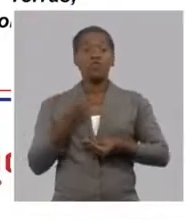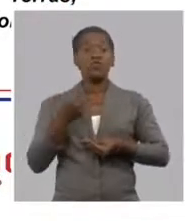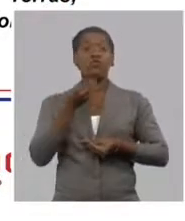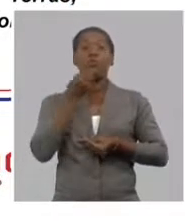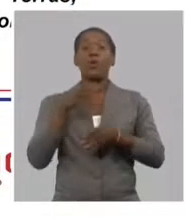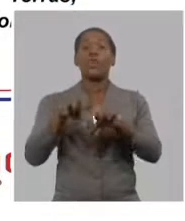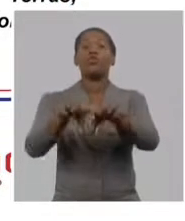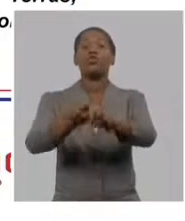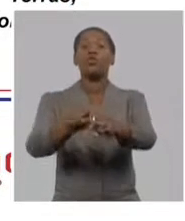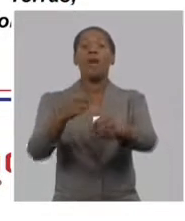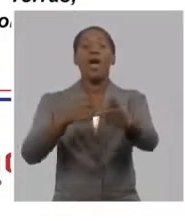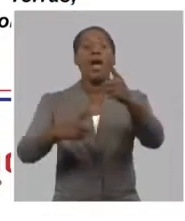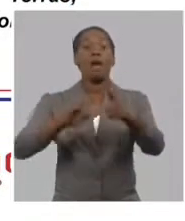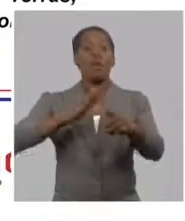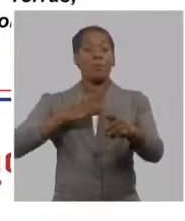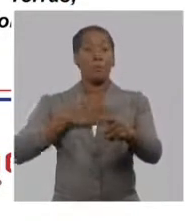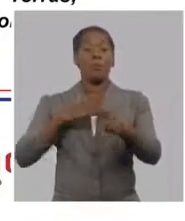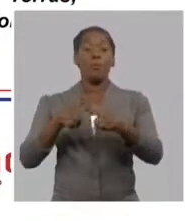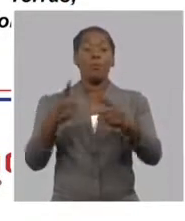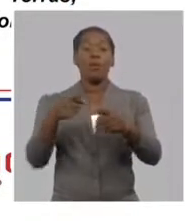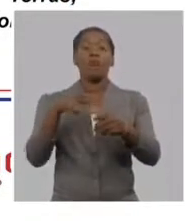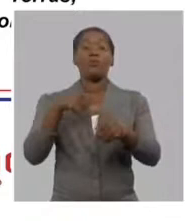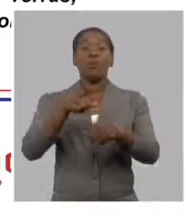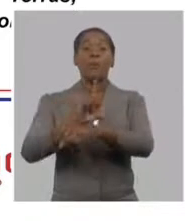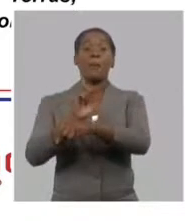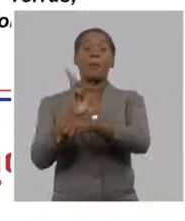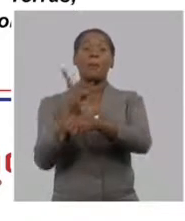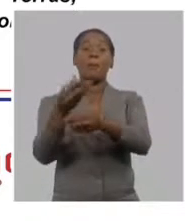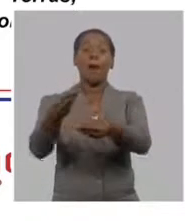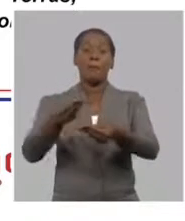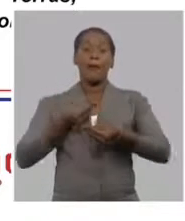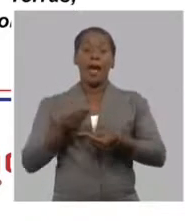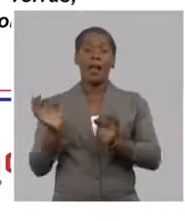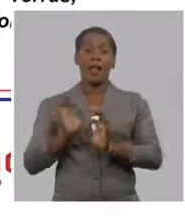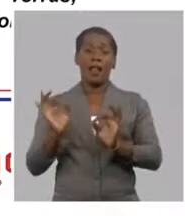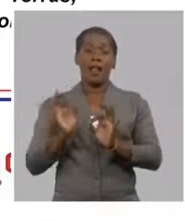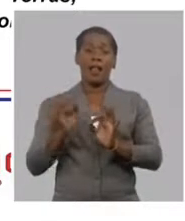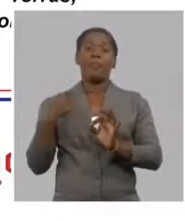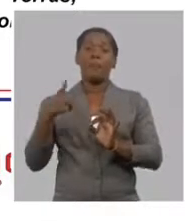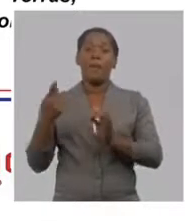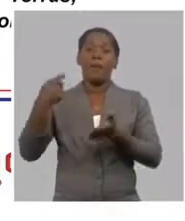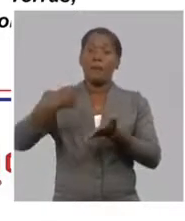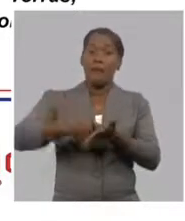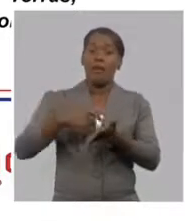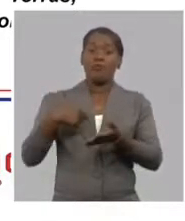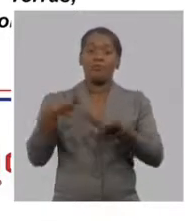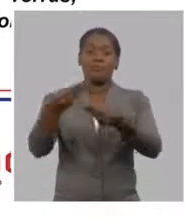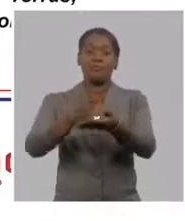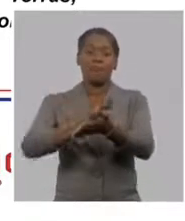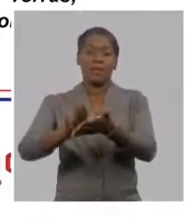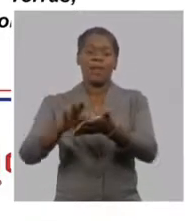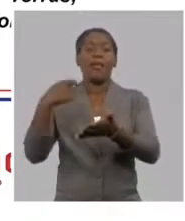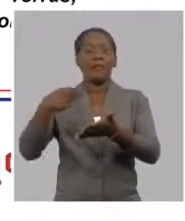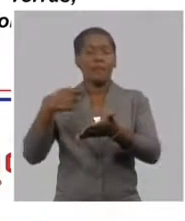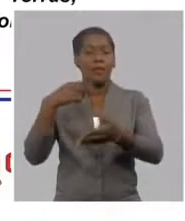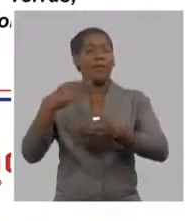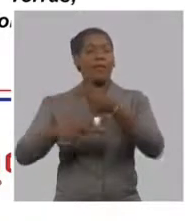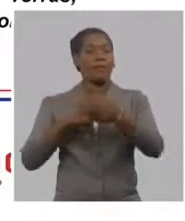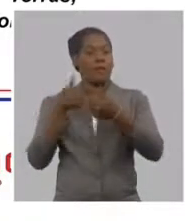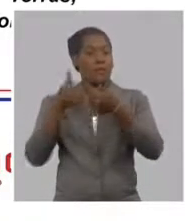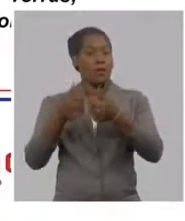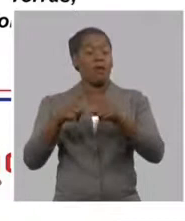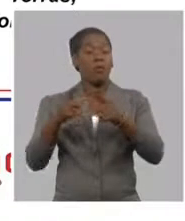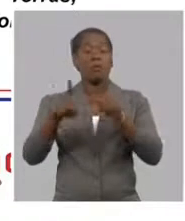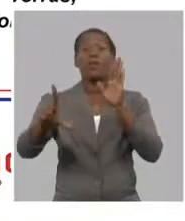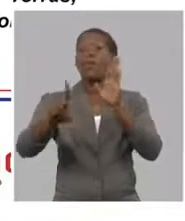custodia, sino que evidencia incumplimientos en los planes de producción y acopios aprobados y ocasiona por ello serios trastornos